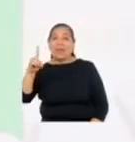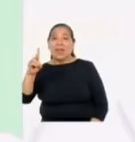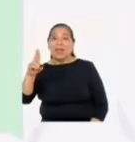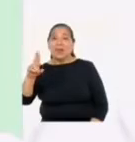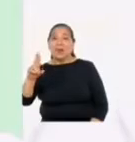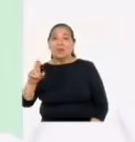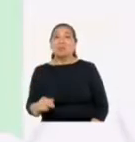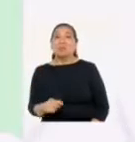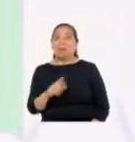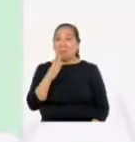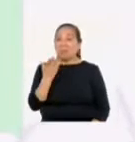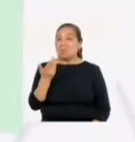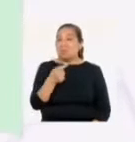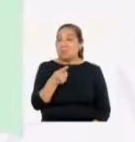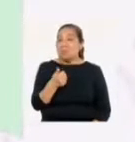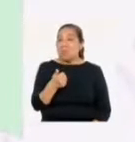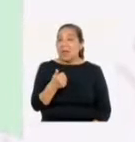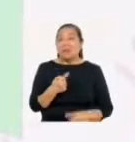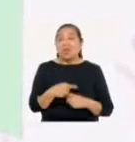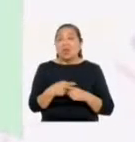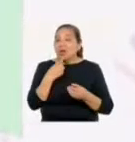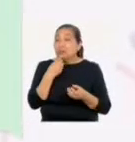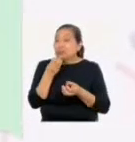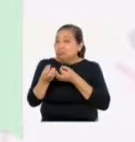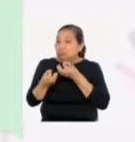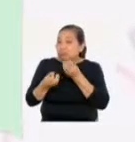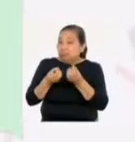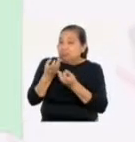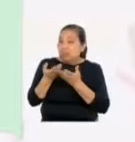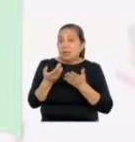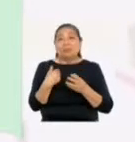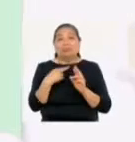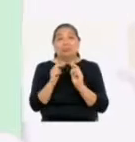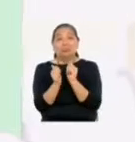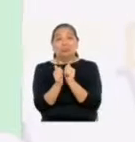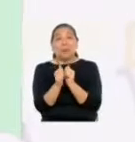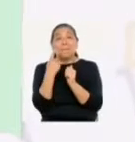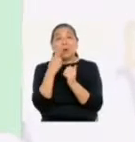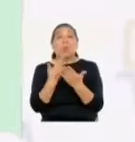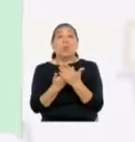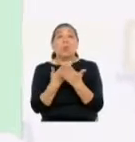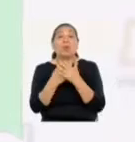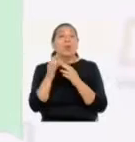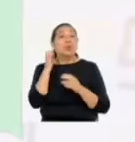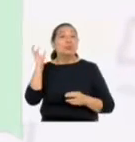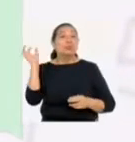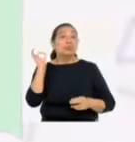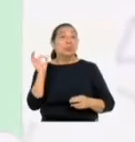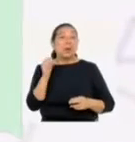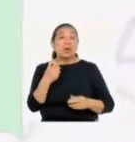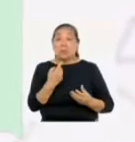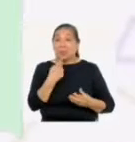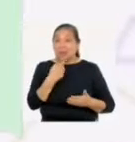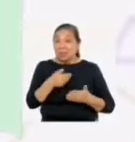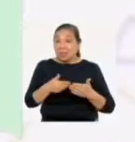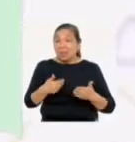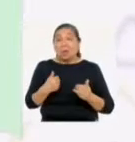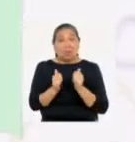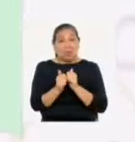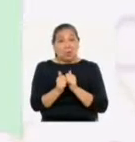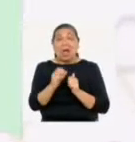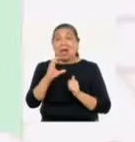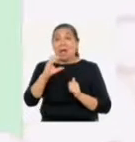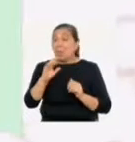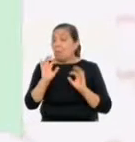Hola Jonathan, espero estés bien. Te contaré algunas anécdotas de mi relación para probar tu detector. Como te decía, mi